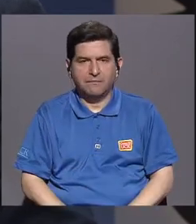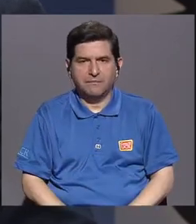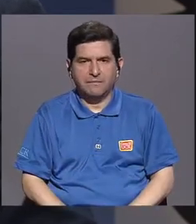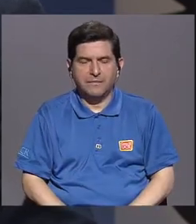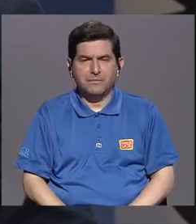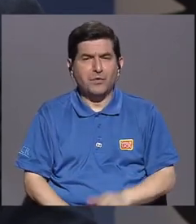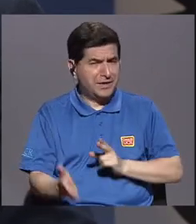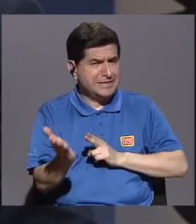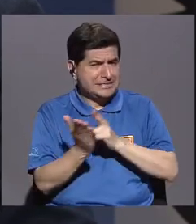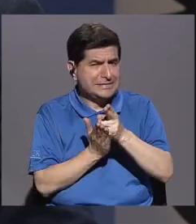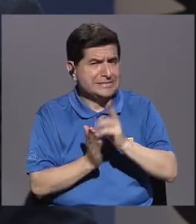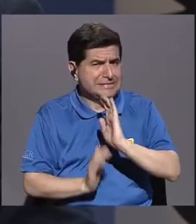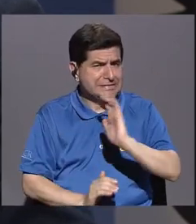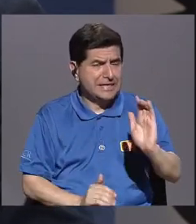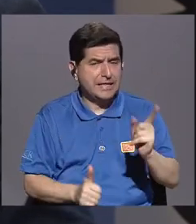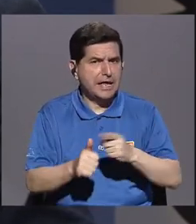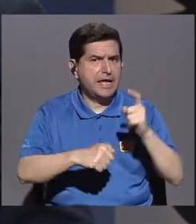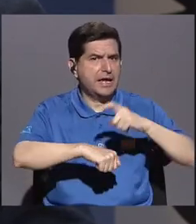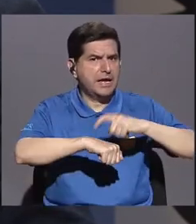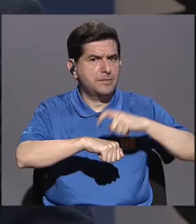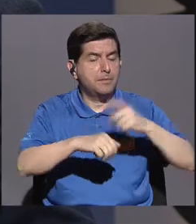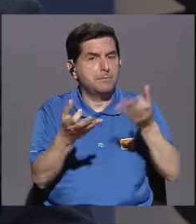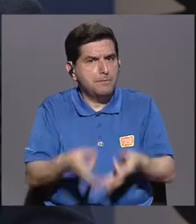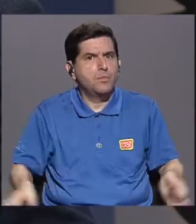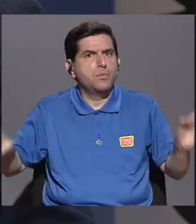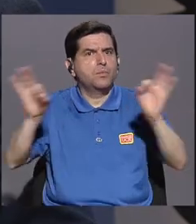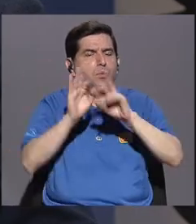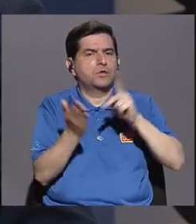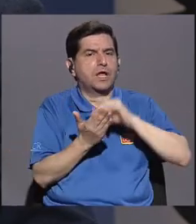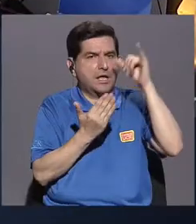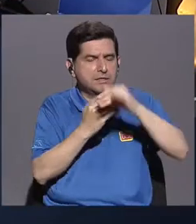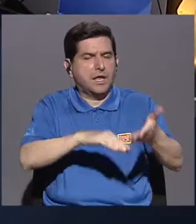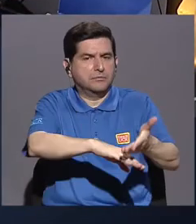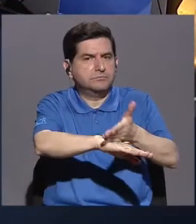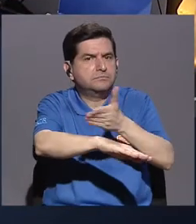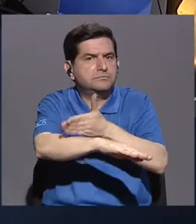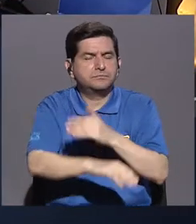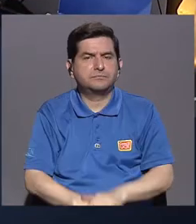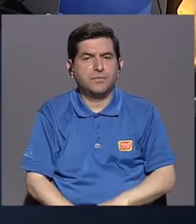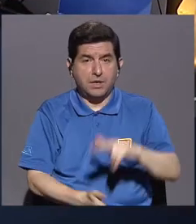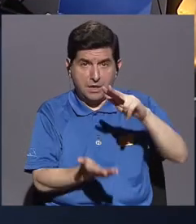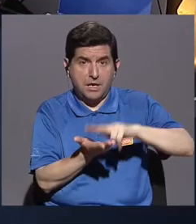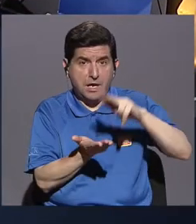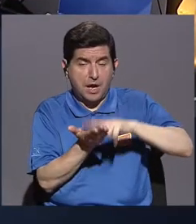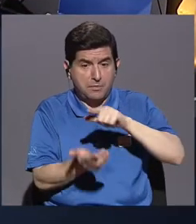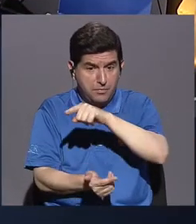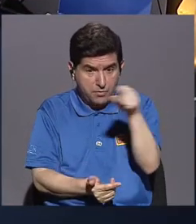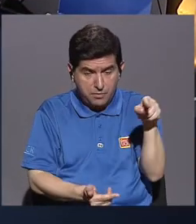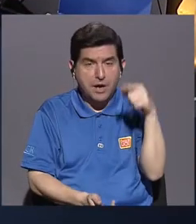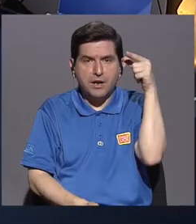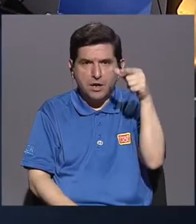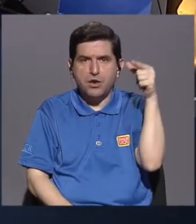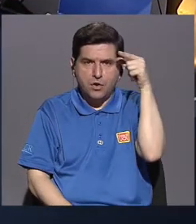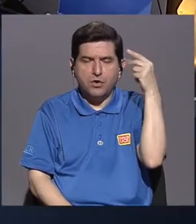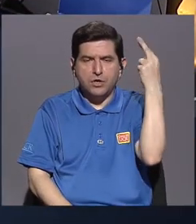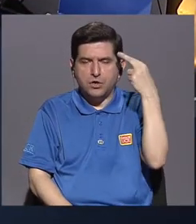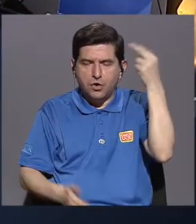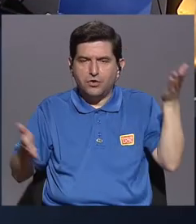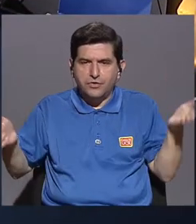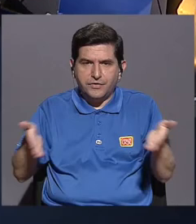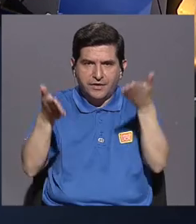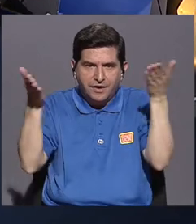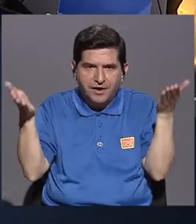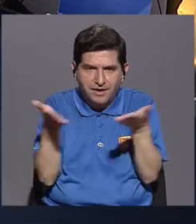sinceridad de los niños desde el primer día ha sido fundamental para que el proyecto camine y la aprobación de ellos sin duda que una motivación